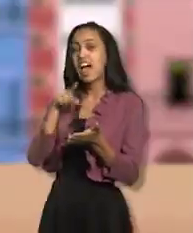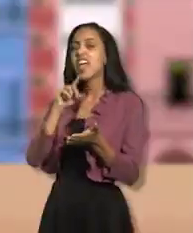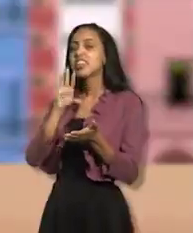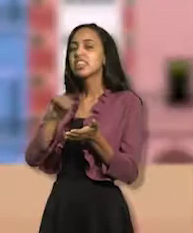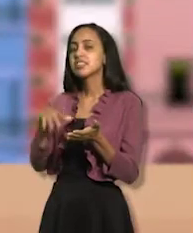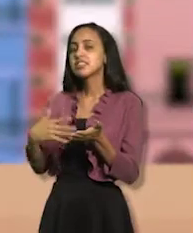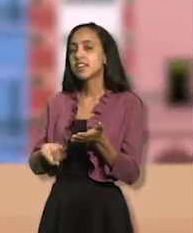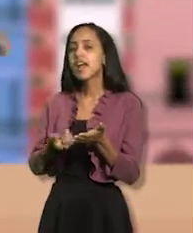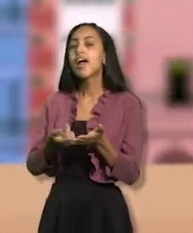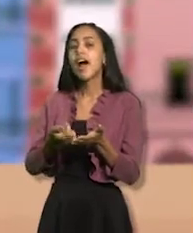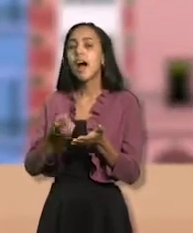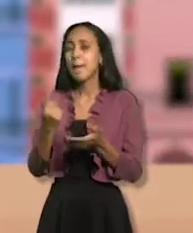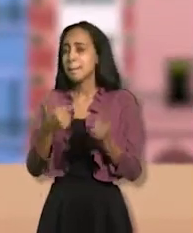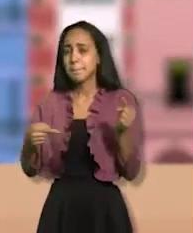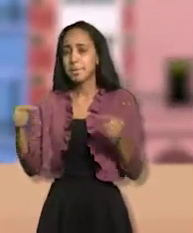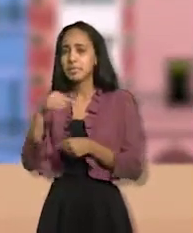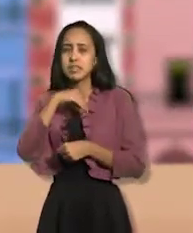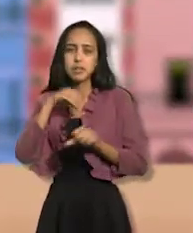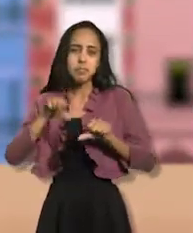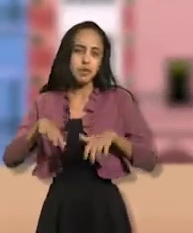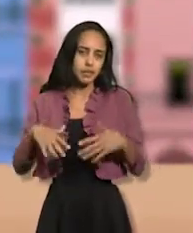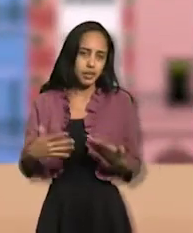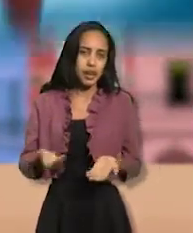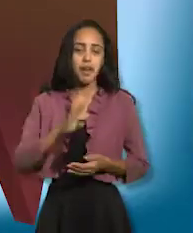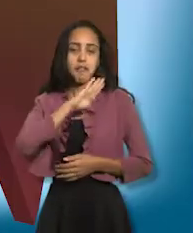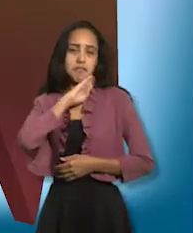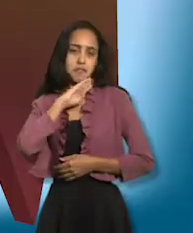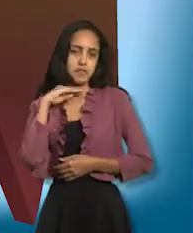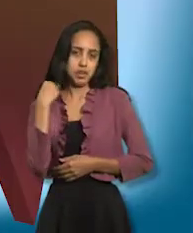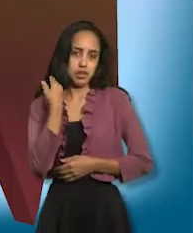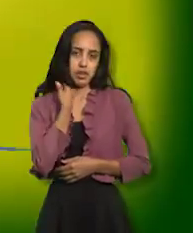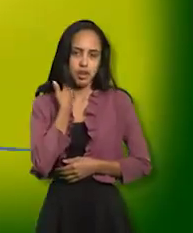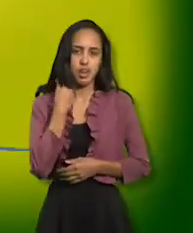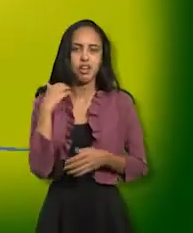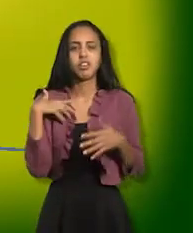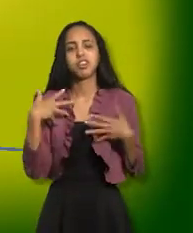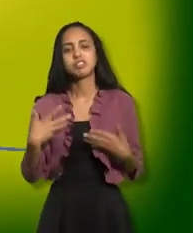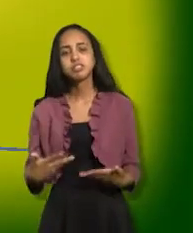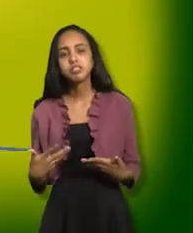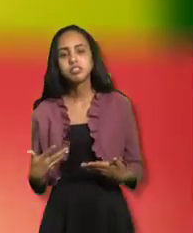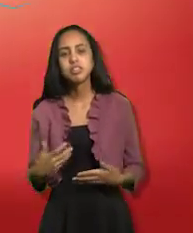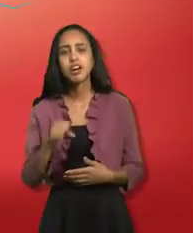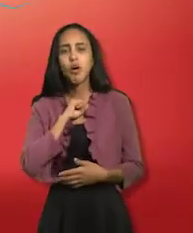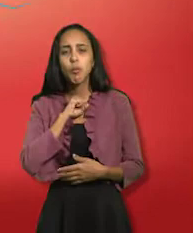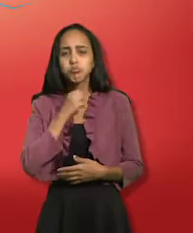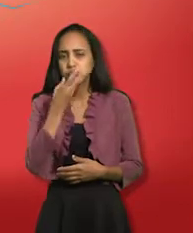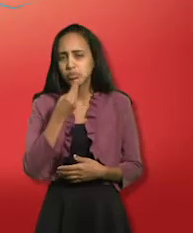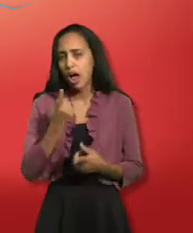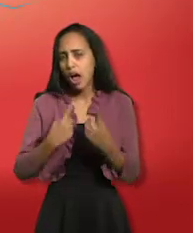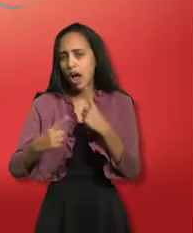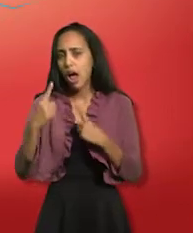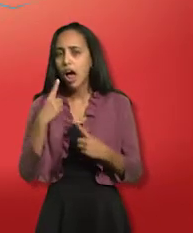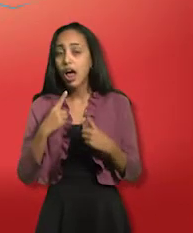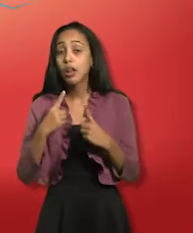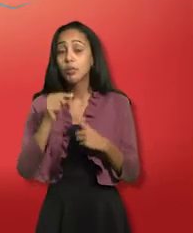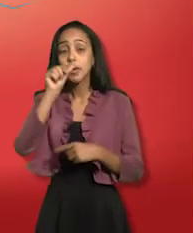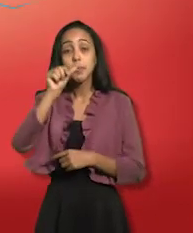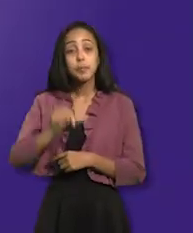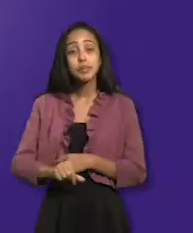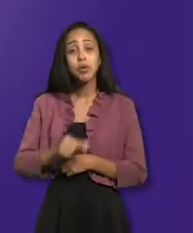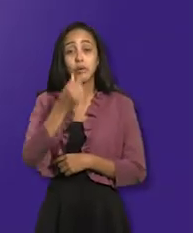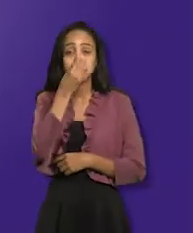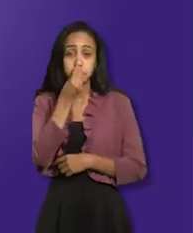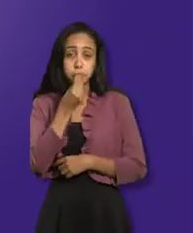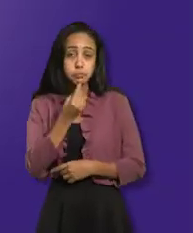mira! Aquí dice que los síntomas más comunes son fiebre, cansancio, tos seca y, en algunos